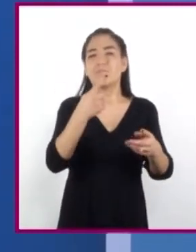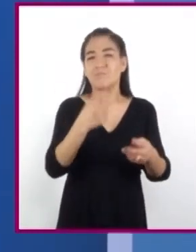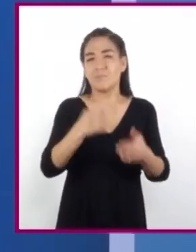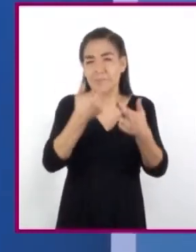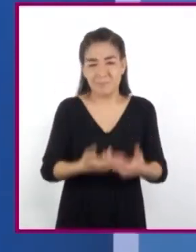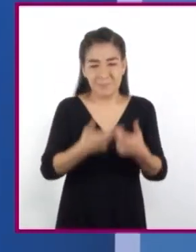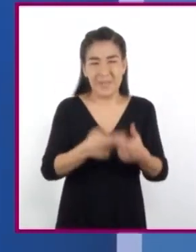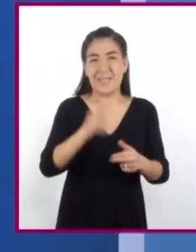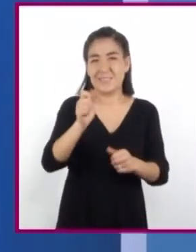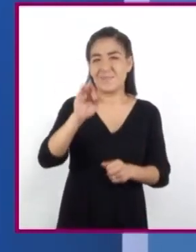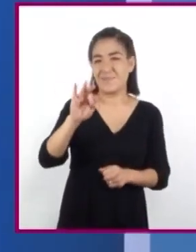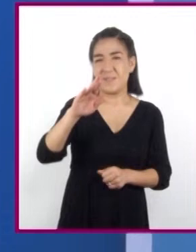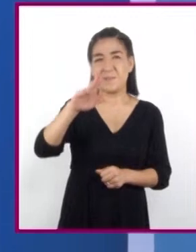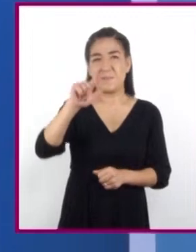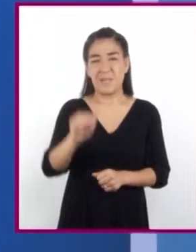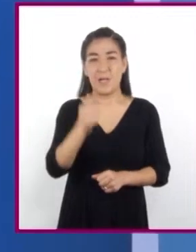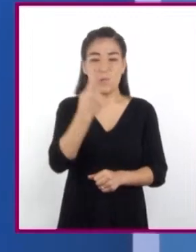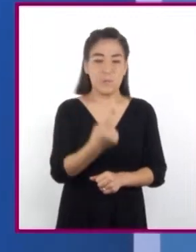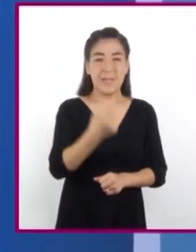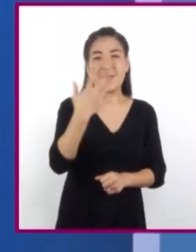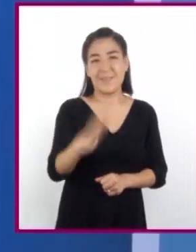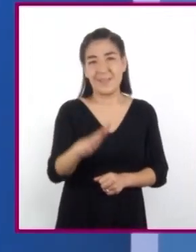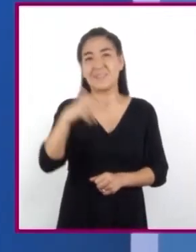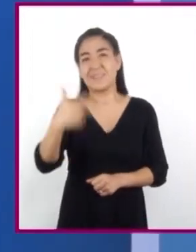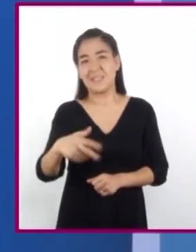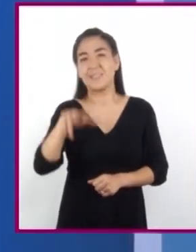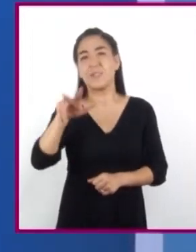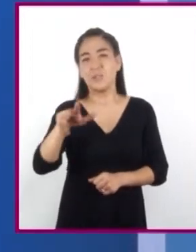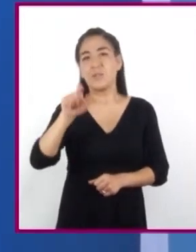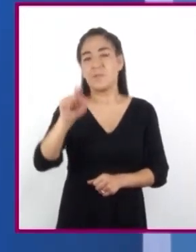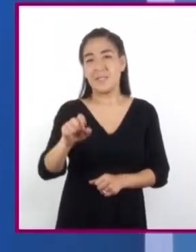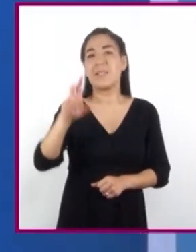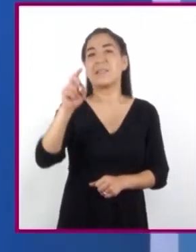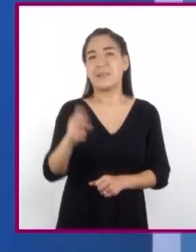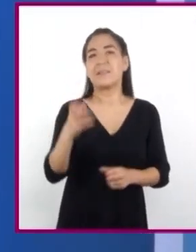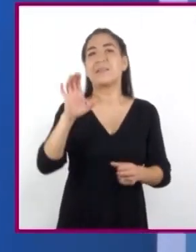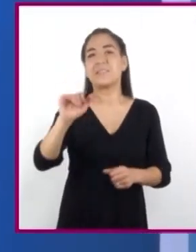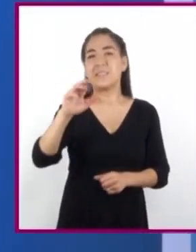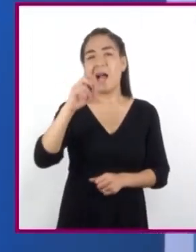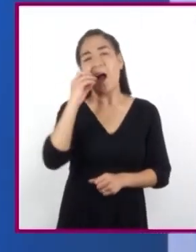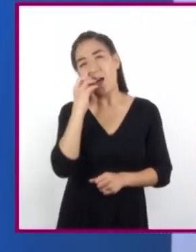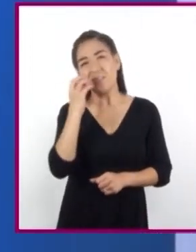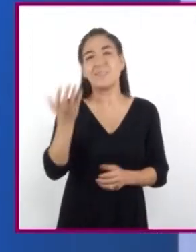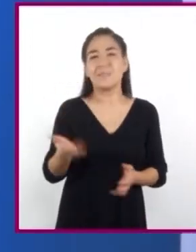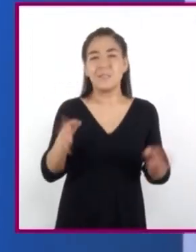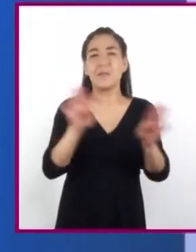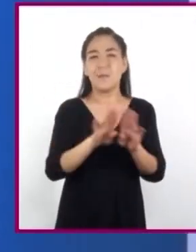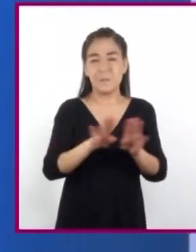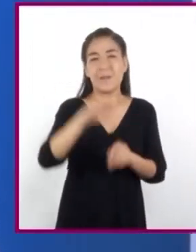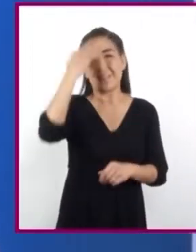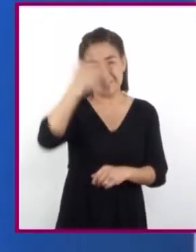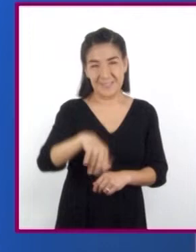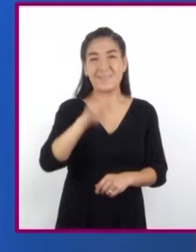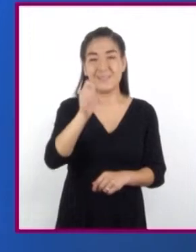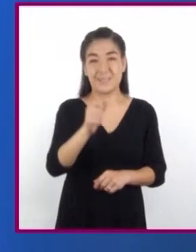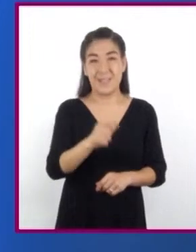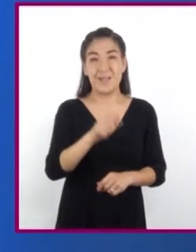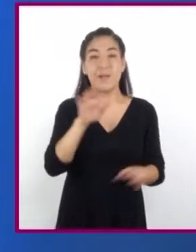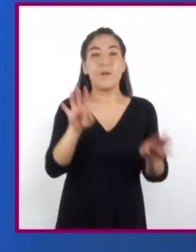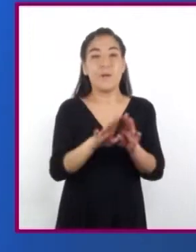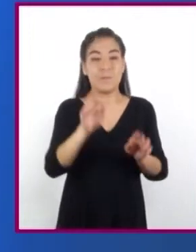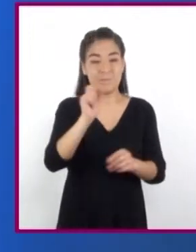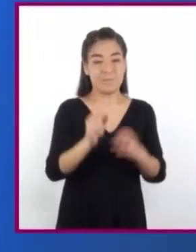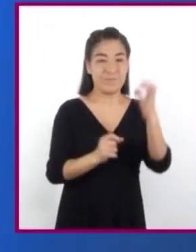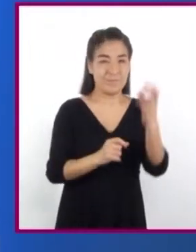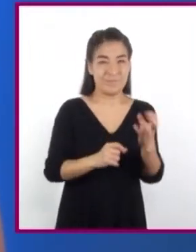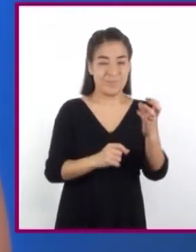que se ingiere al consumir 1, 10, 13, 18, 20 y 30 ciruelas? Sabemos que el consumo de dos piezas de